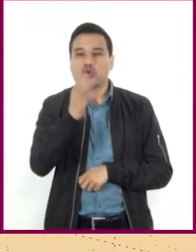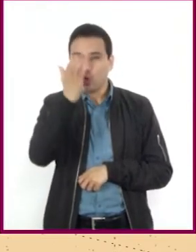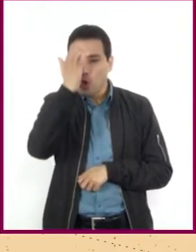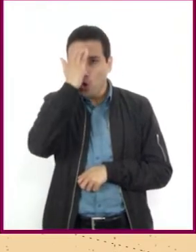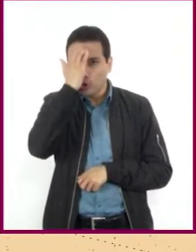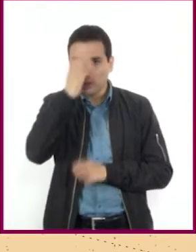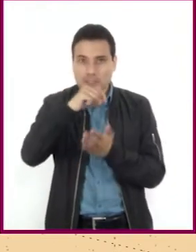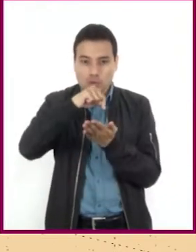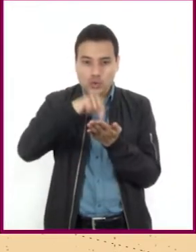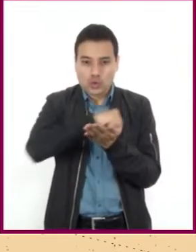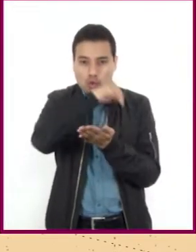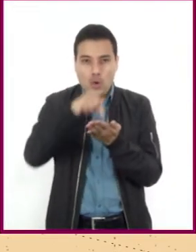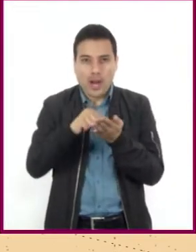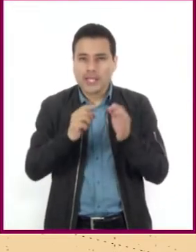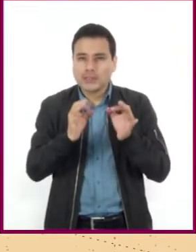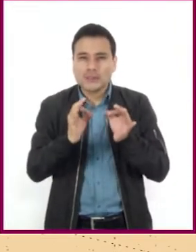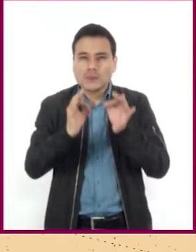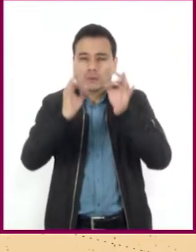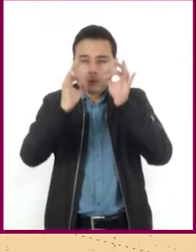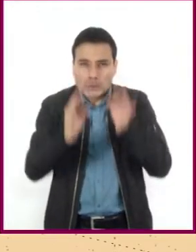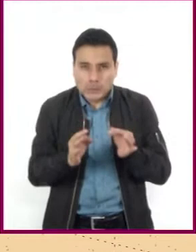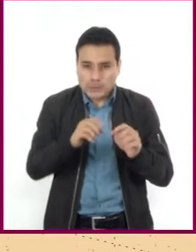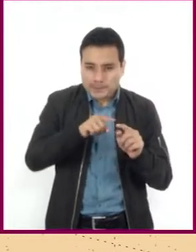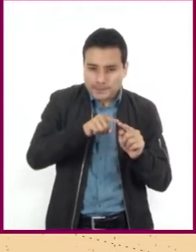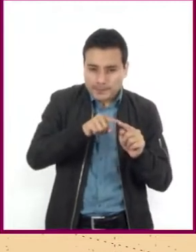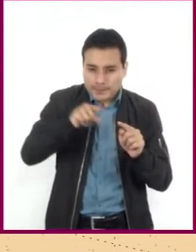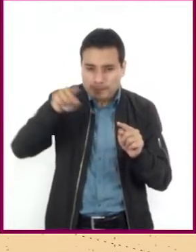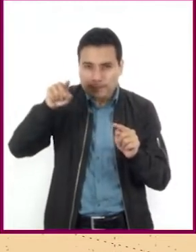exactas del área que se está representando.